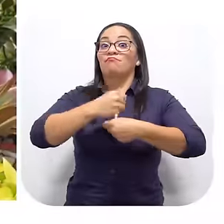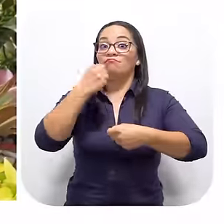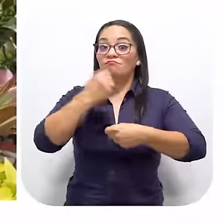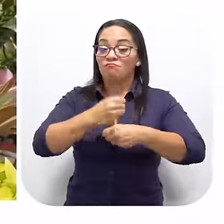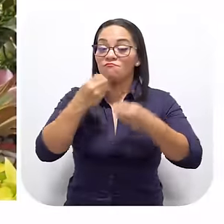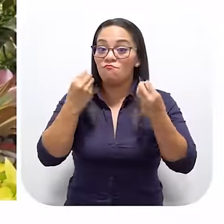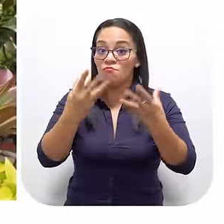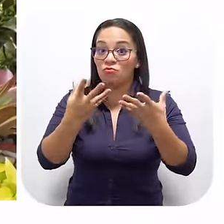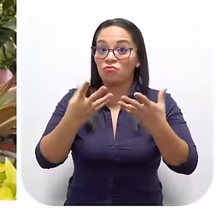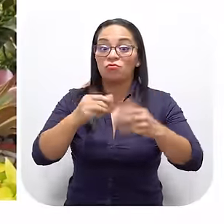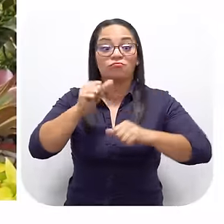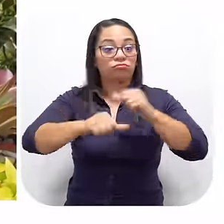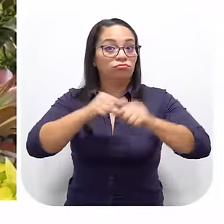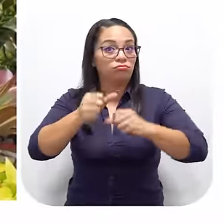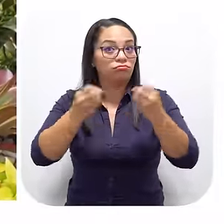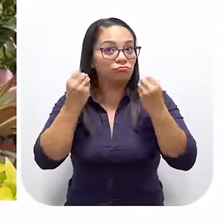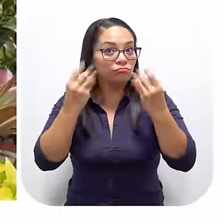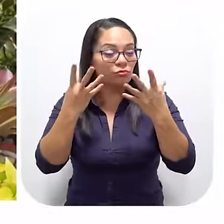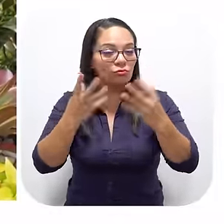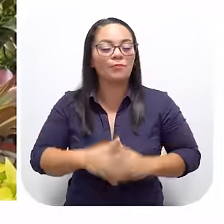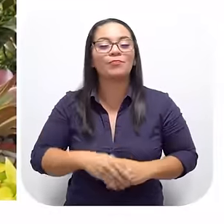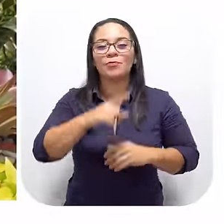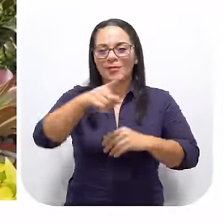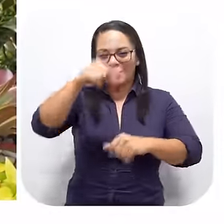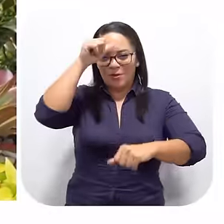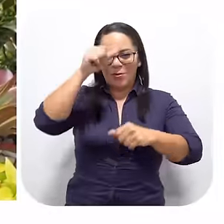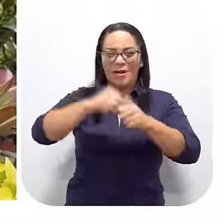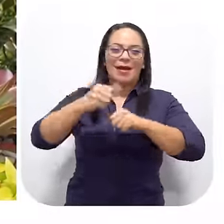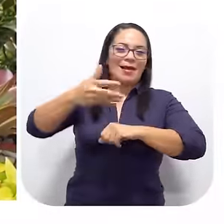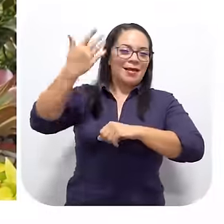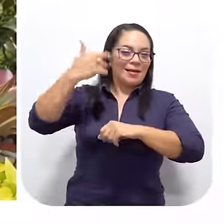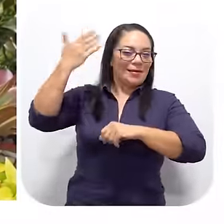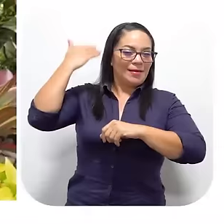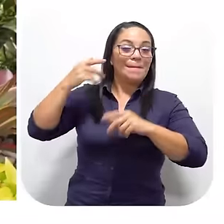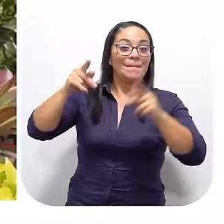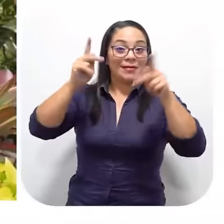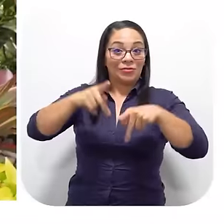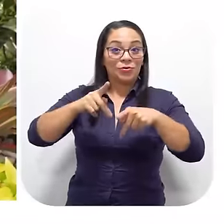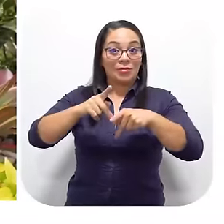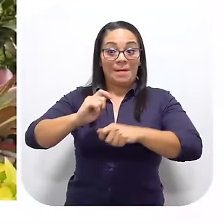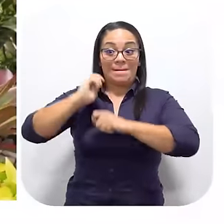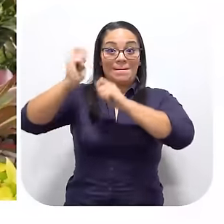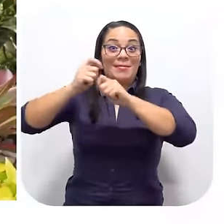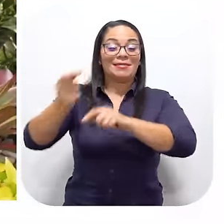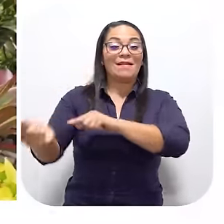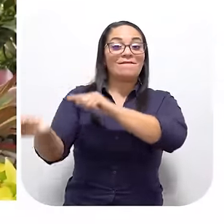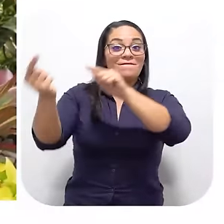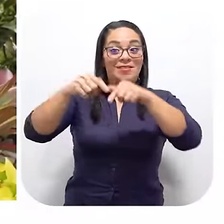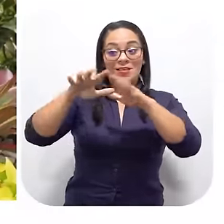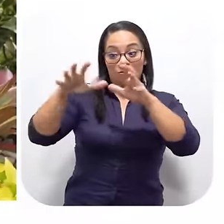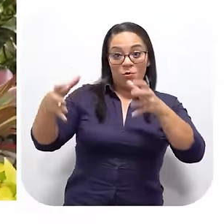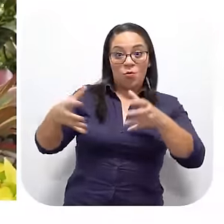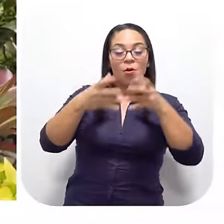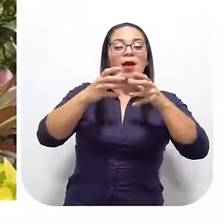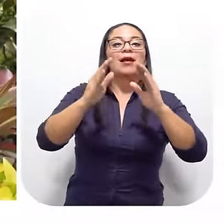Porque que la pulsean La pulsean Y ustedes se acordarán que en el pasado La gente de pesca Vino aquí a